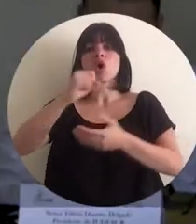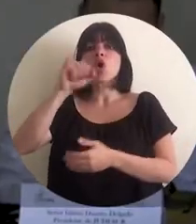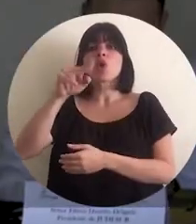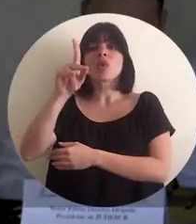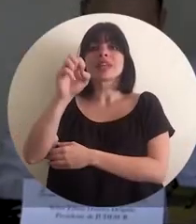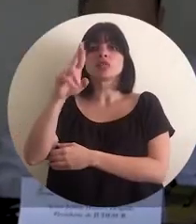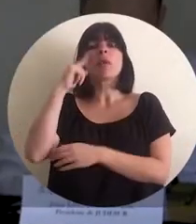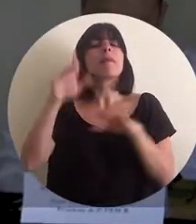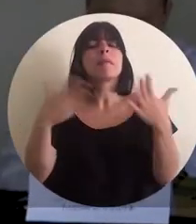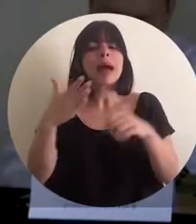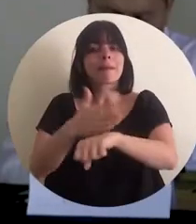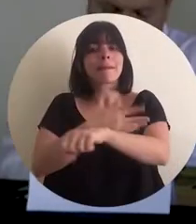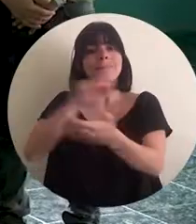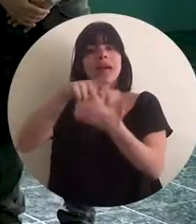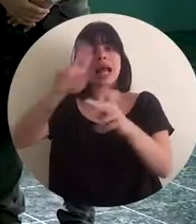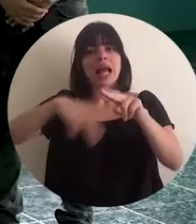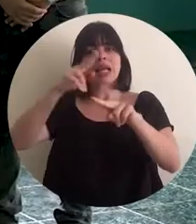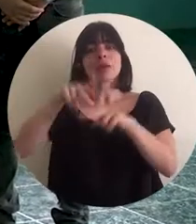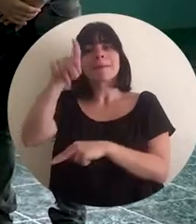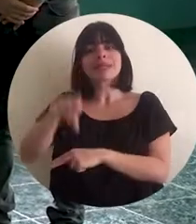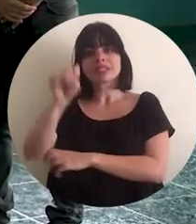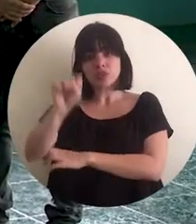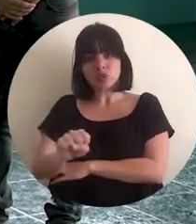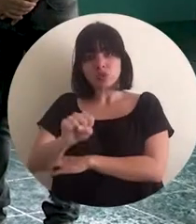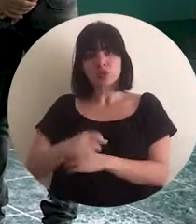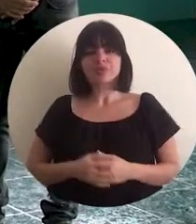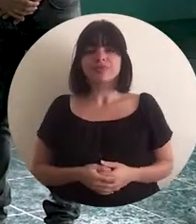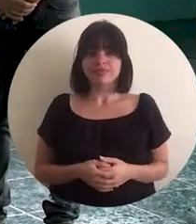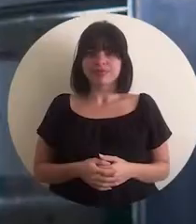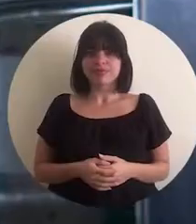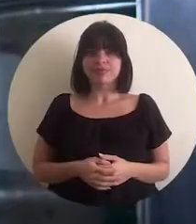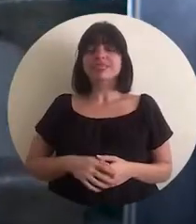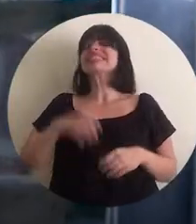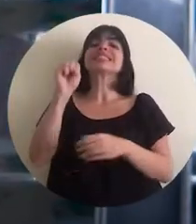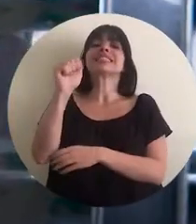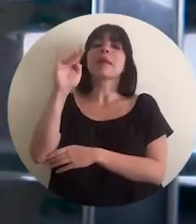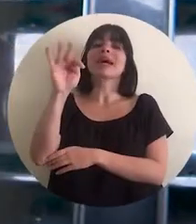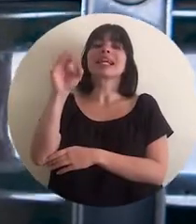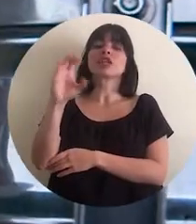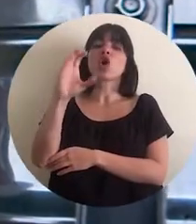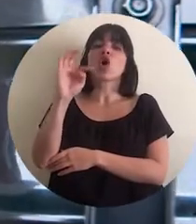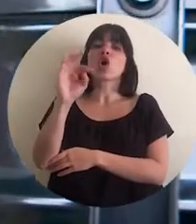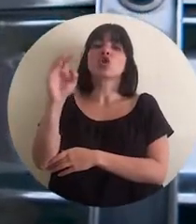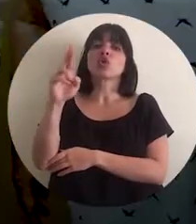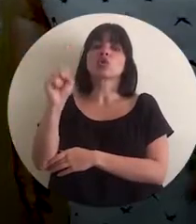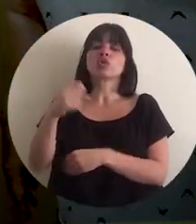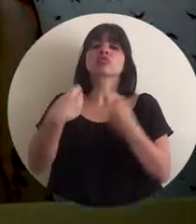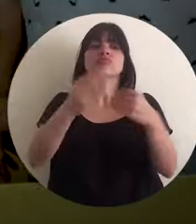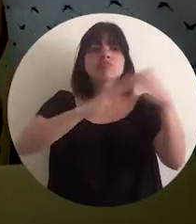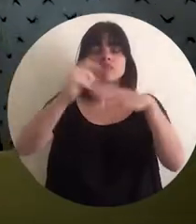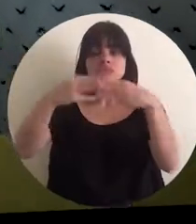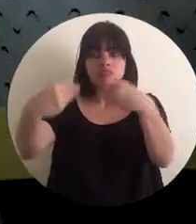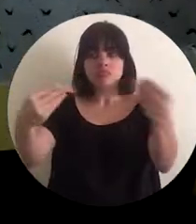Jude Sur para el mejoramiento de los parques nacionales del Pacífico Sur. En Zabalito de Cotobrús hicimos entrega de obra